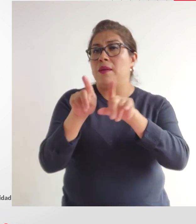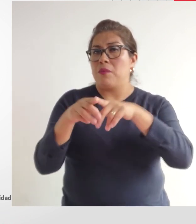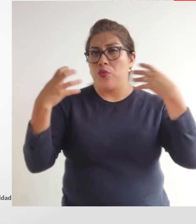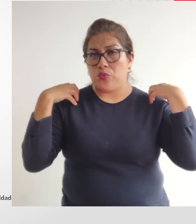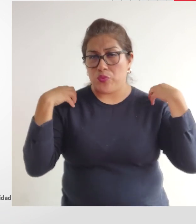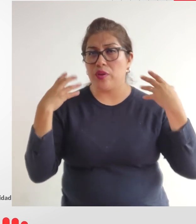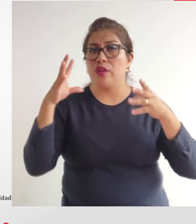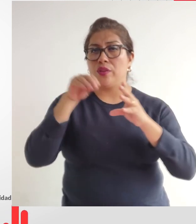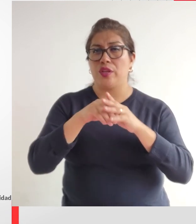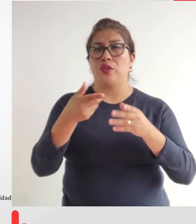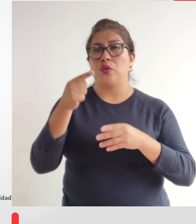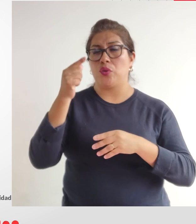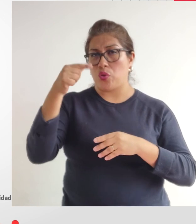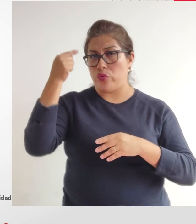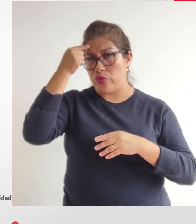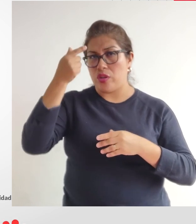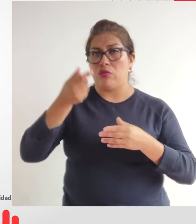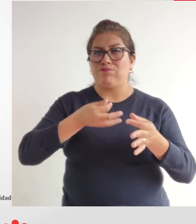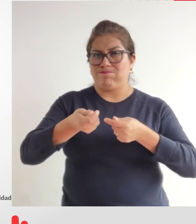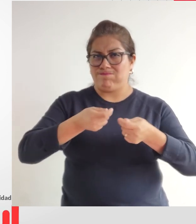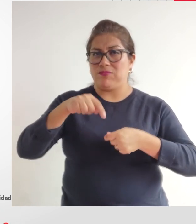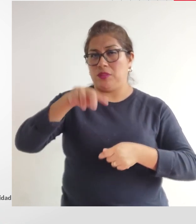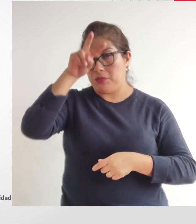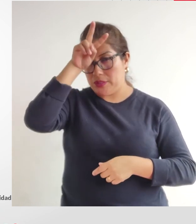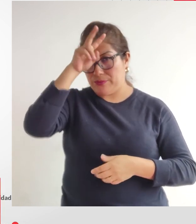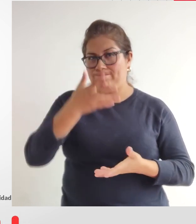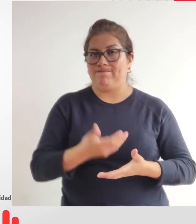personas con discapacidad en los gobiernos regionales de nuestro país